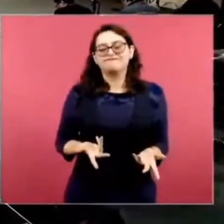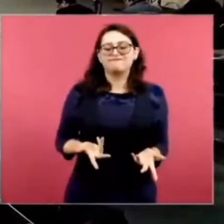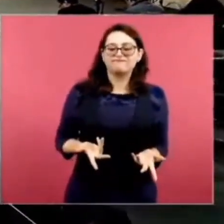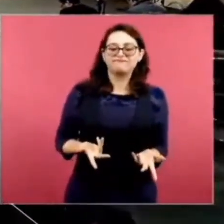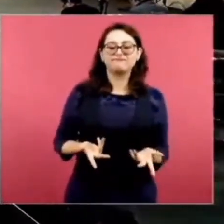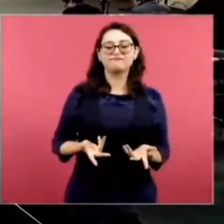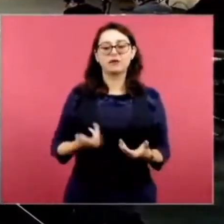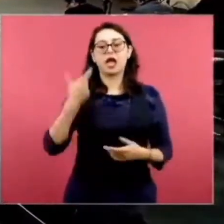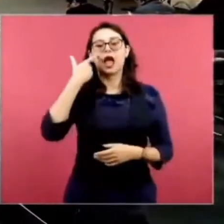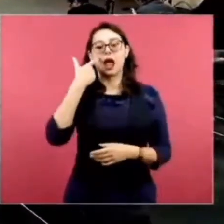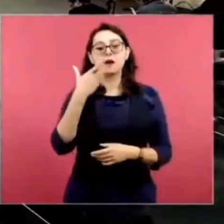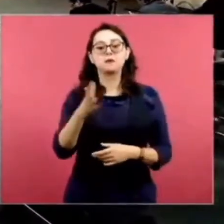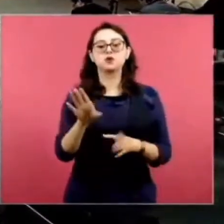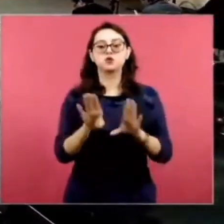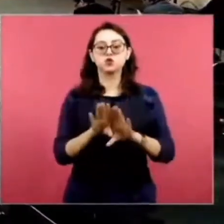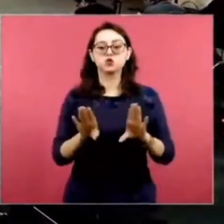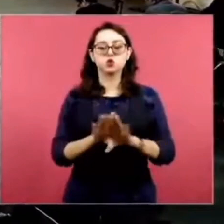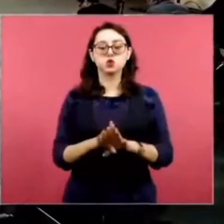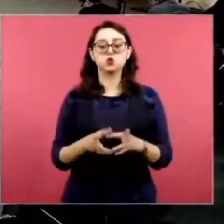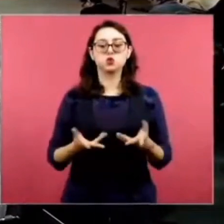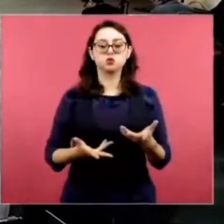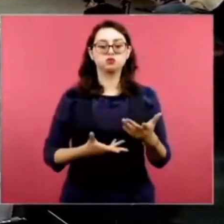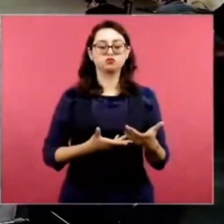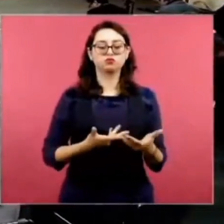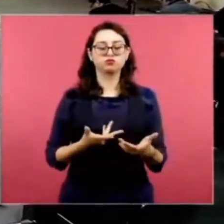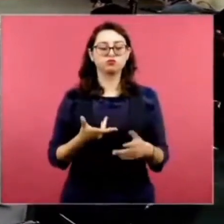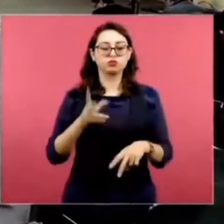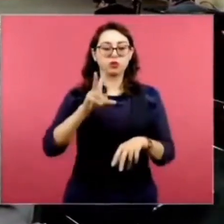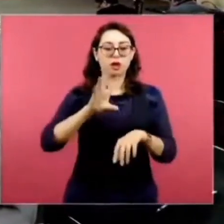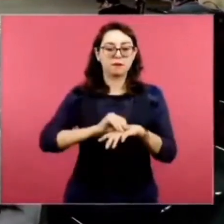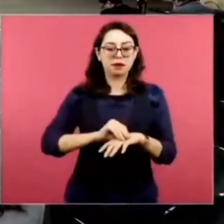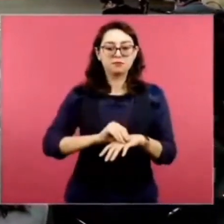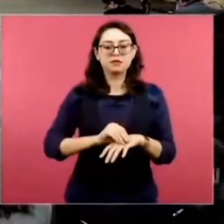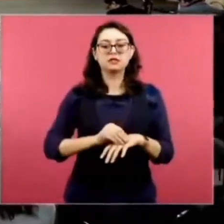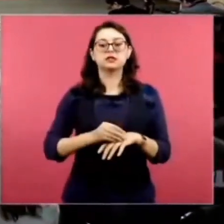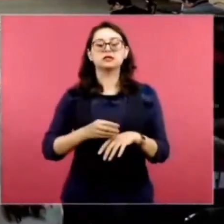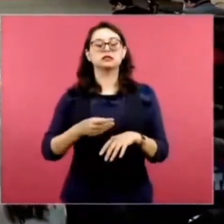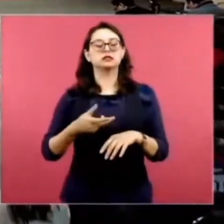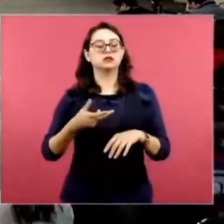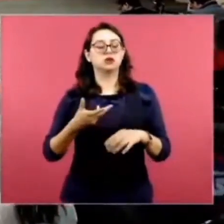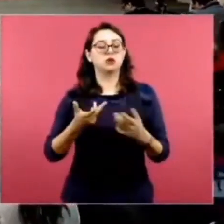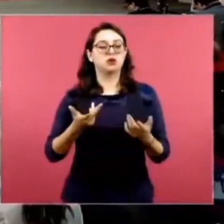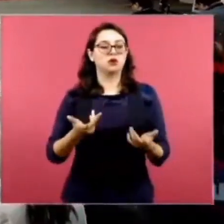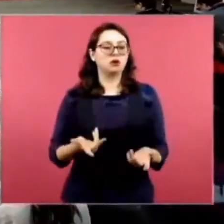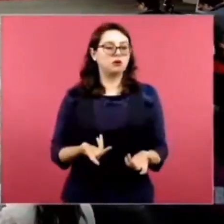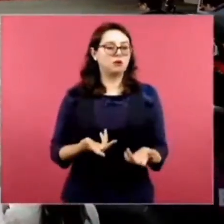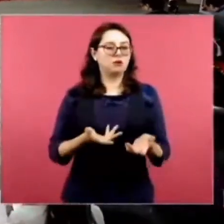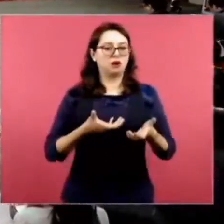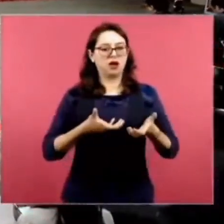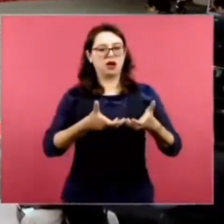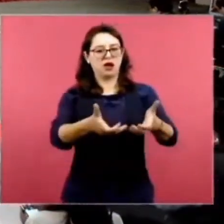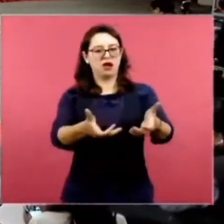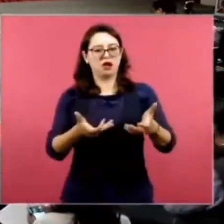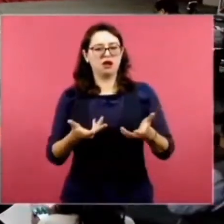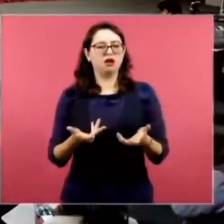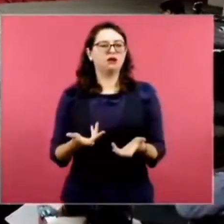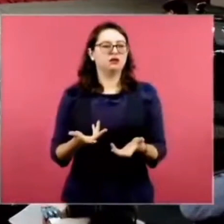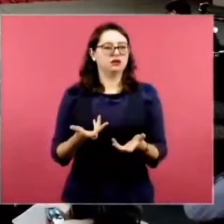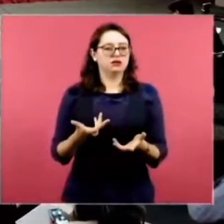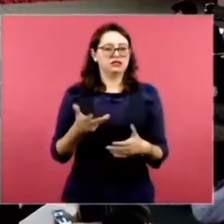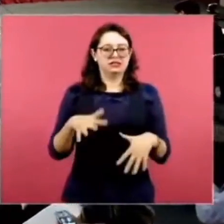en el derecho de vía, conseguir los derechos de vía, que luego